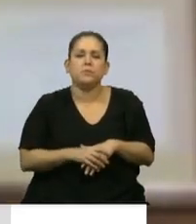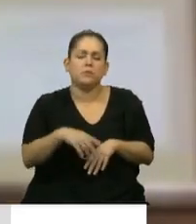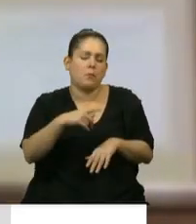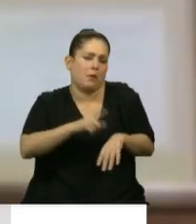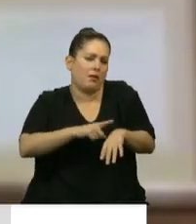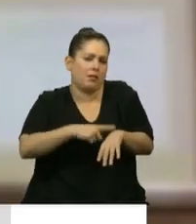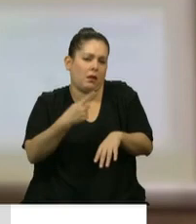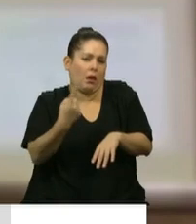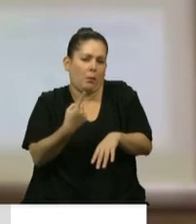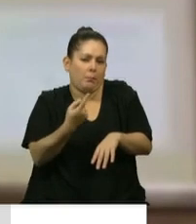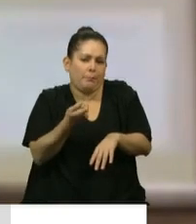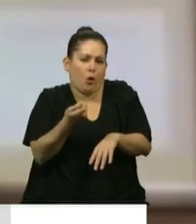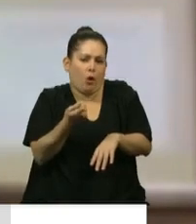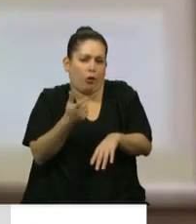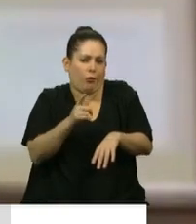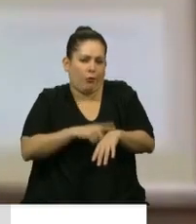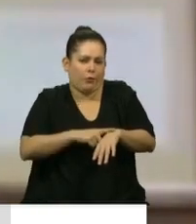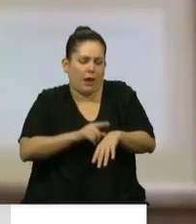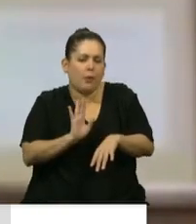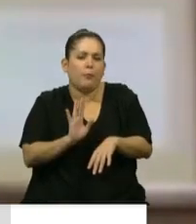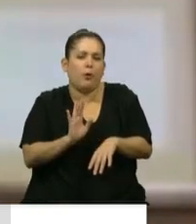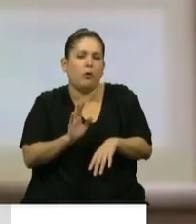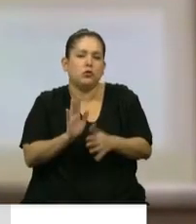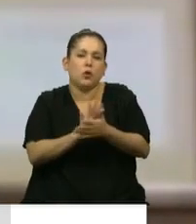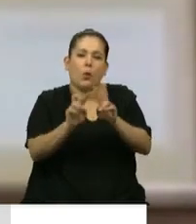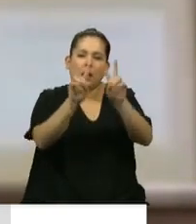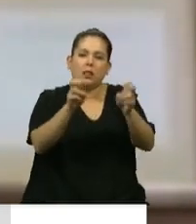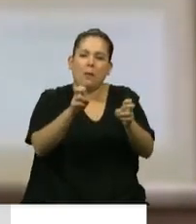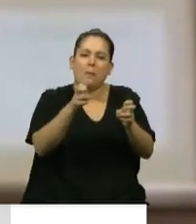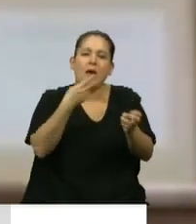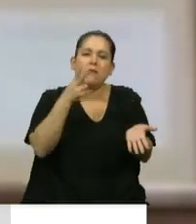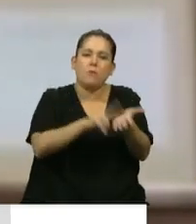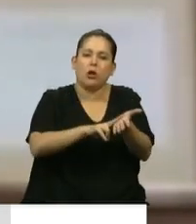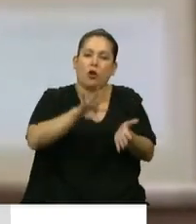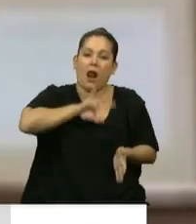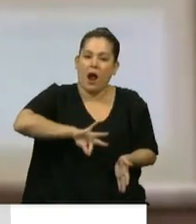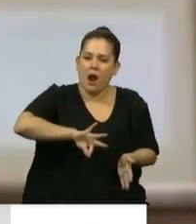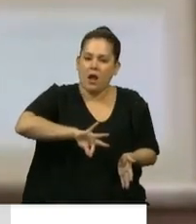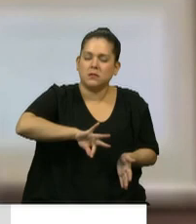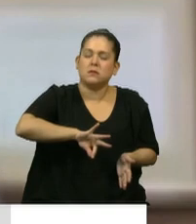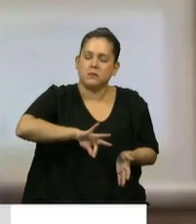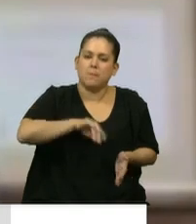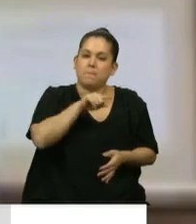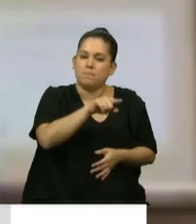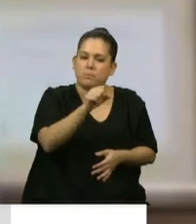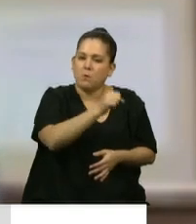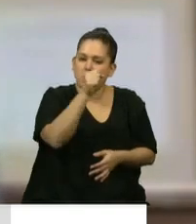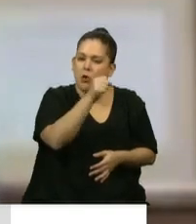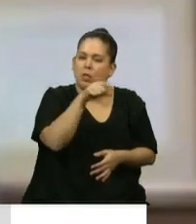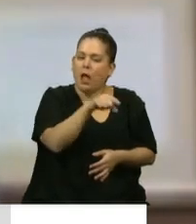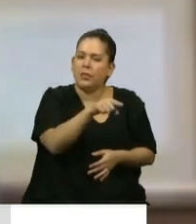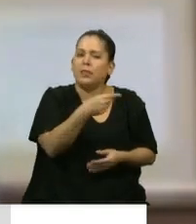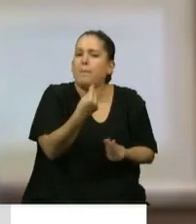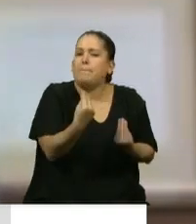poco tiempo que tengo y como en el impuesto a las ganancias, como en cualquier impuesto, es muy importante el aspecto subjetivo a